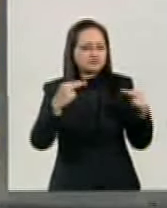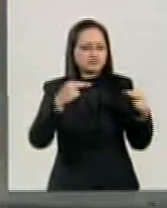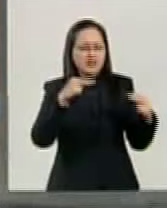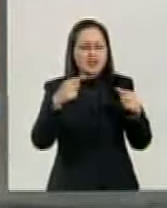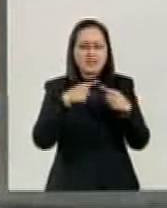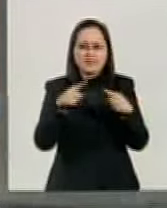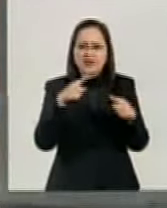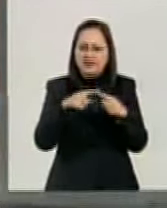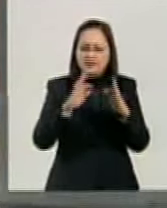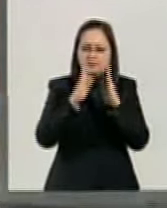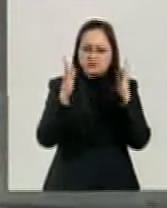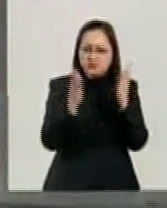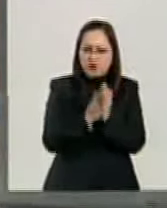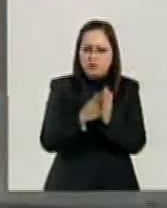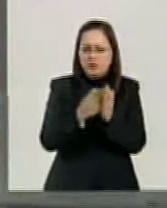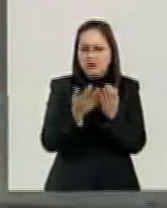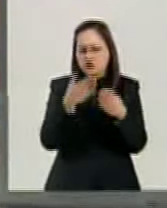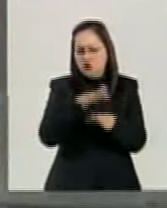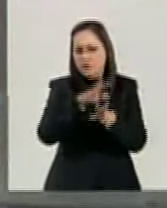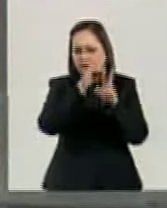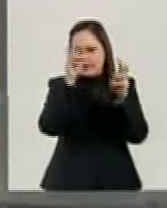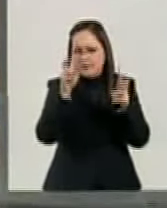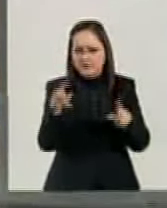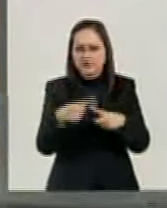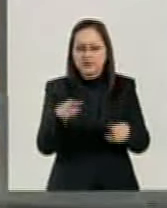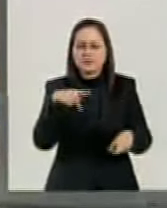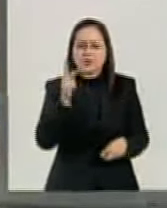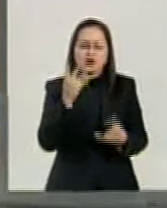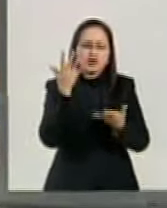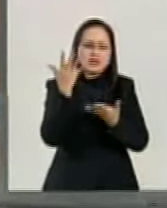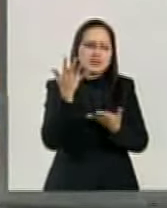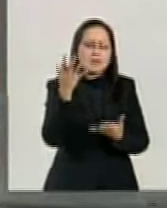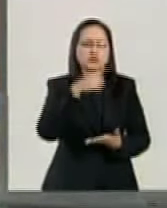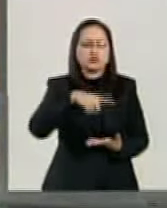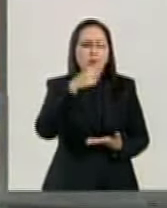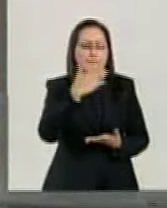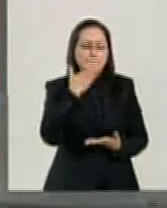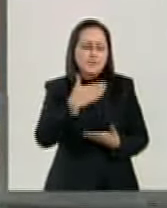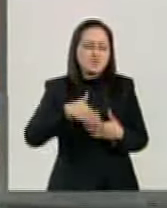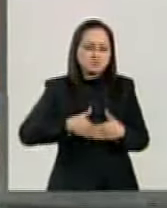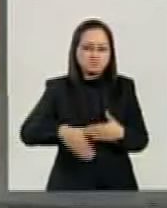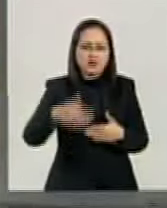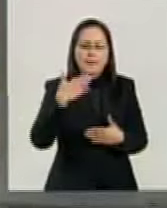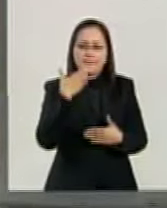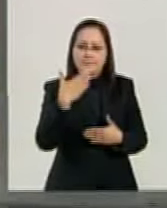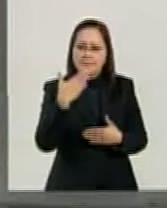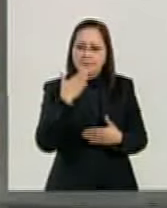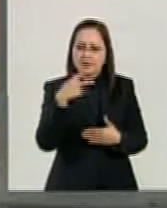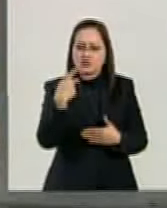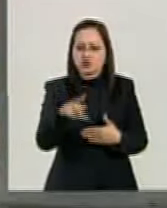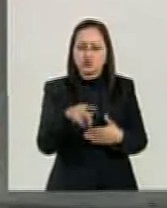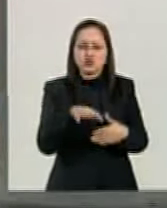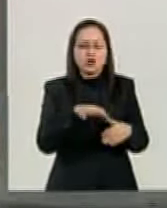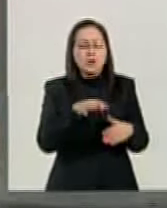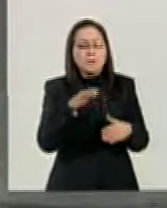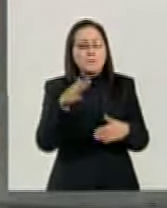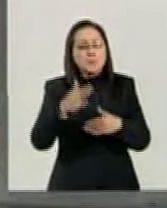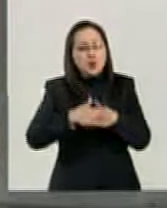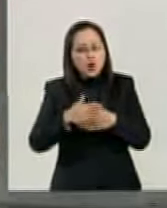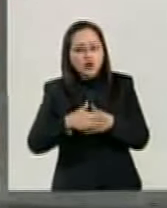que abordamos. Deseamos que le vaya bien en el desempeño de sus actividades y en sus próximas